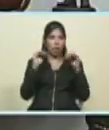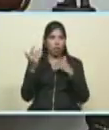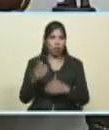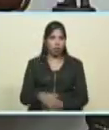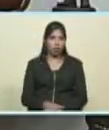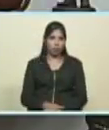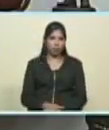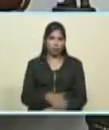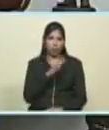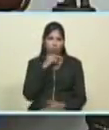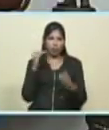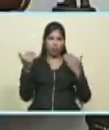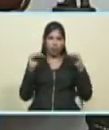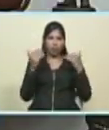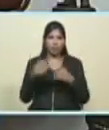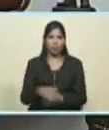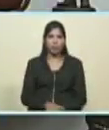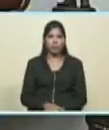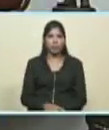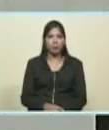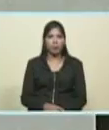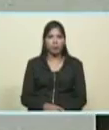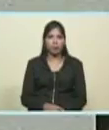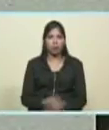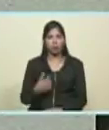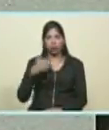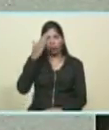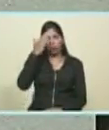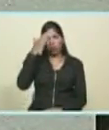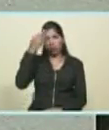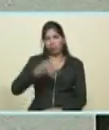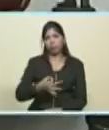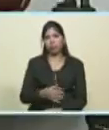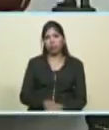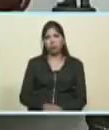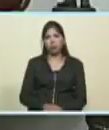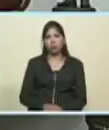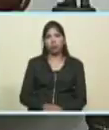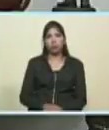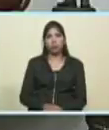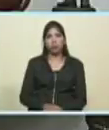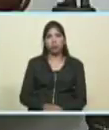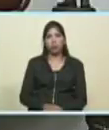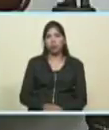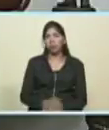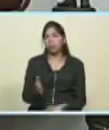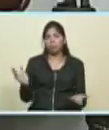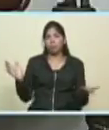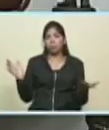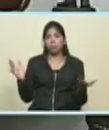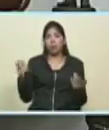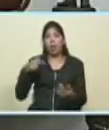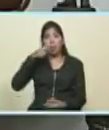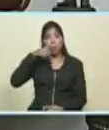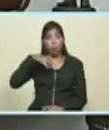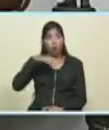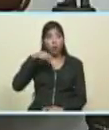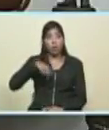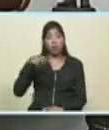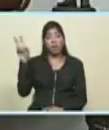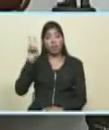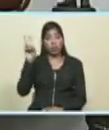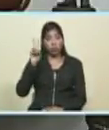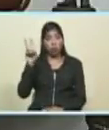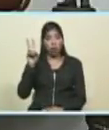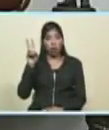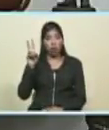Inmorales les digo. Inmorales. Sé por qué lo estoy diciendo. Derrotados e inmorales. El pueblo católico de Venezuela ha